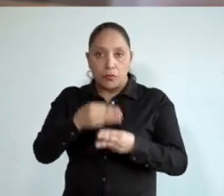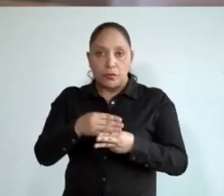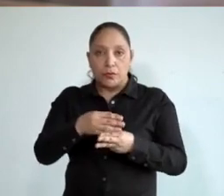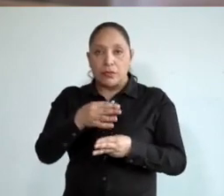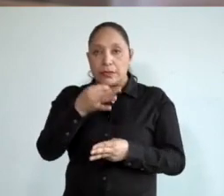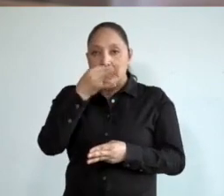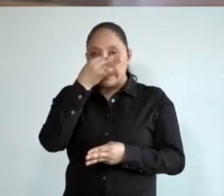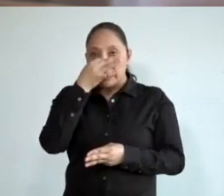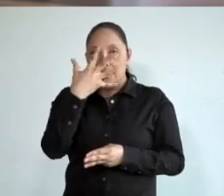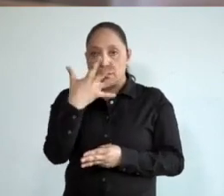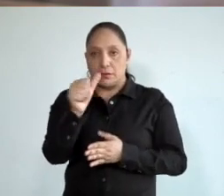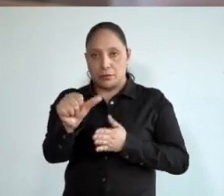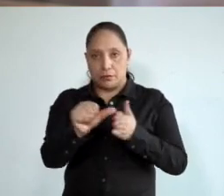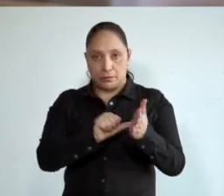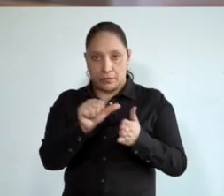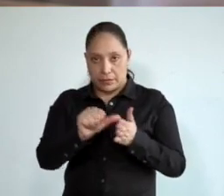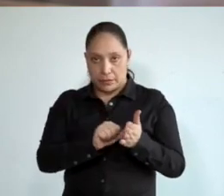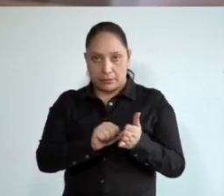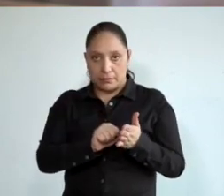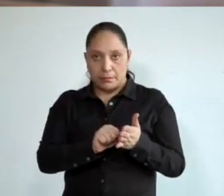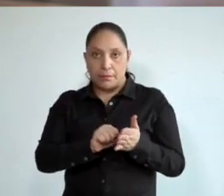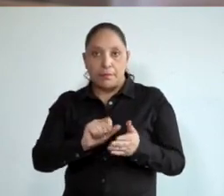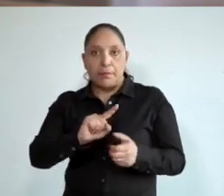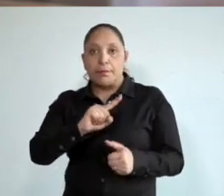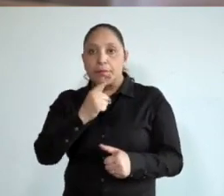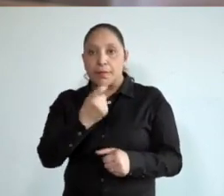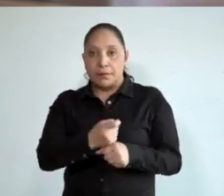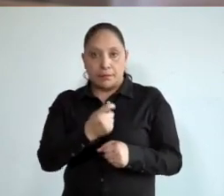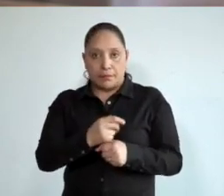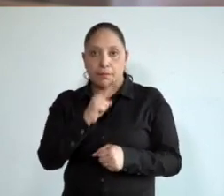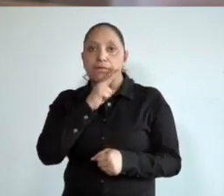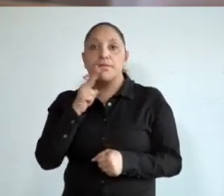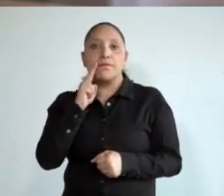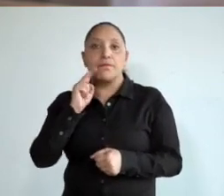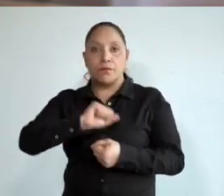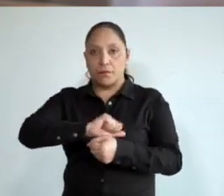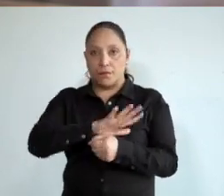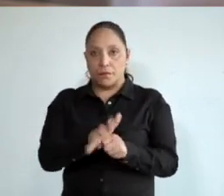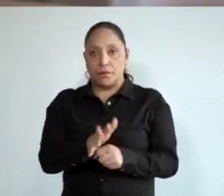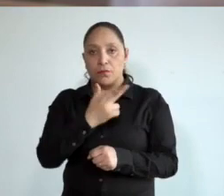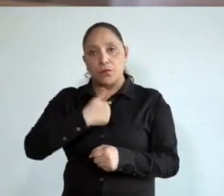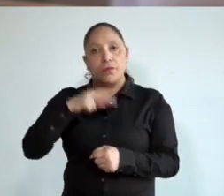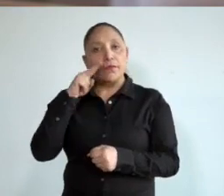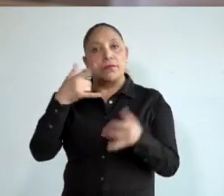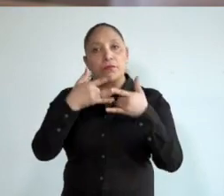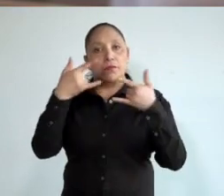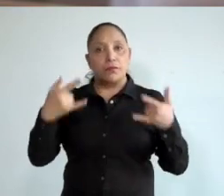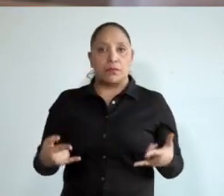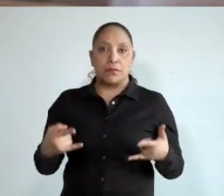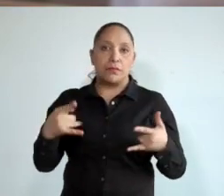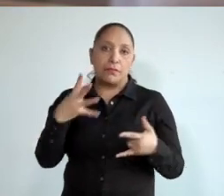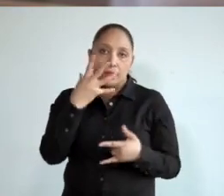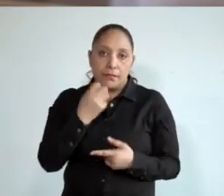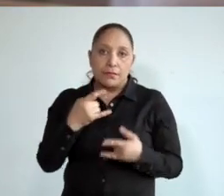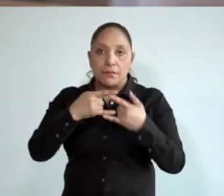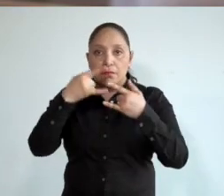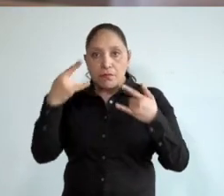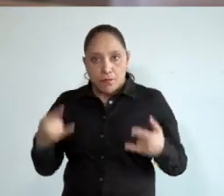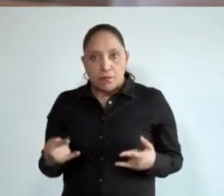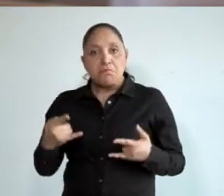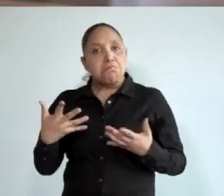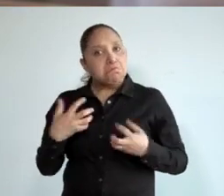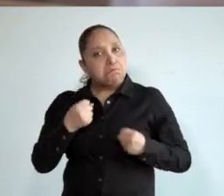de cinco meses desde las primeras noticias del coronavirus. Hemos visto escenas tristes, escenas que